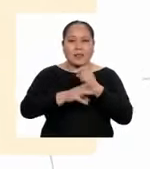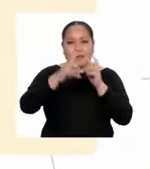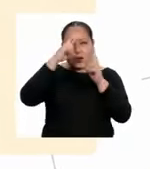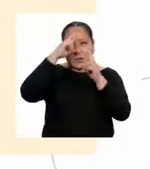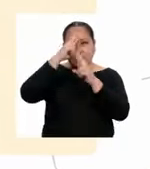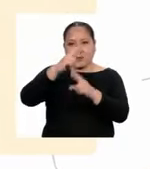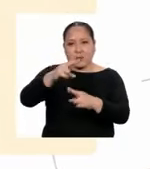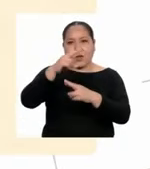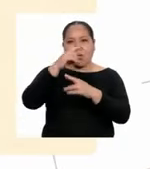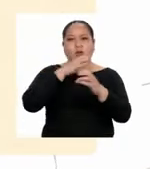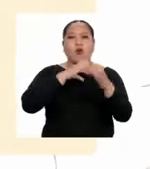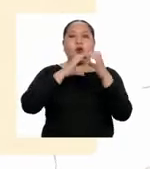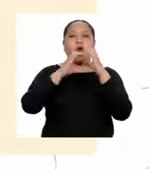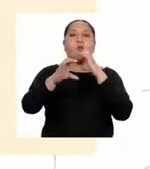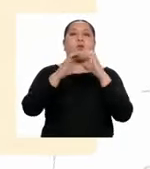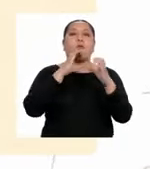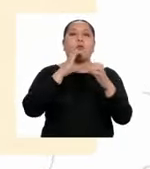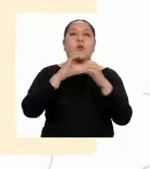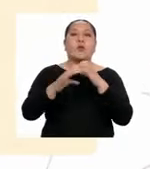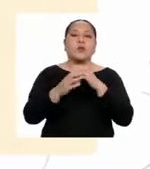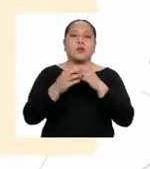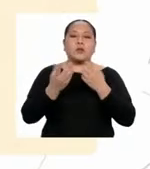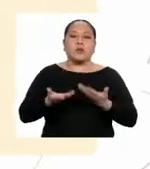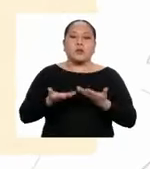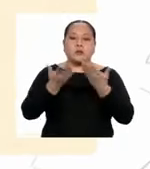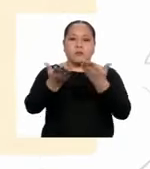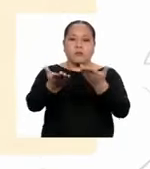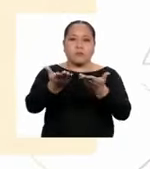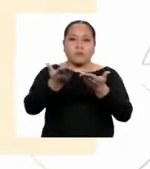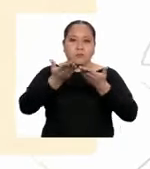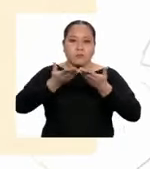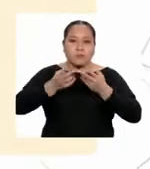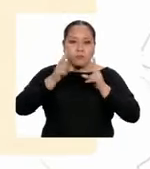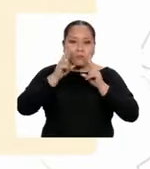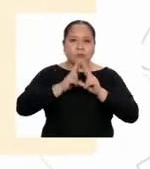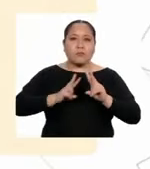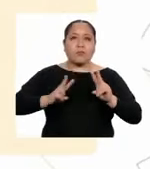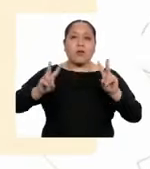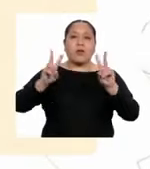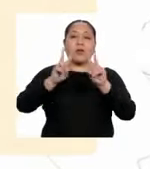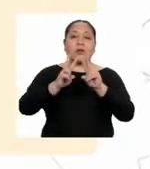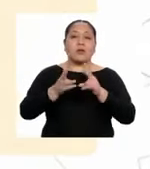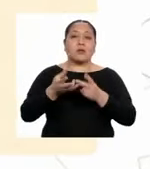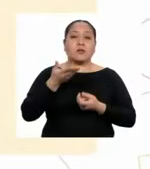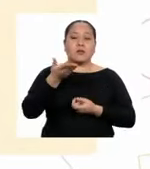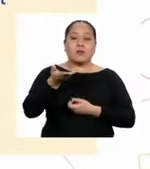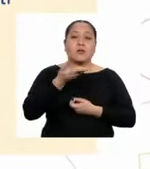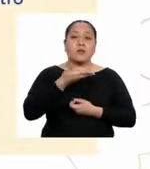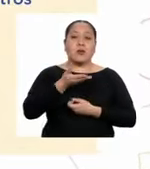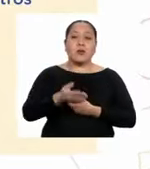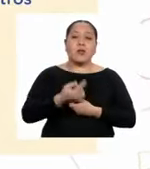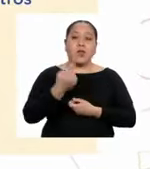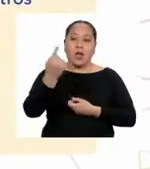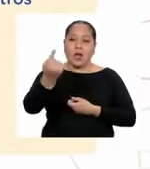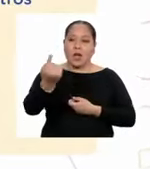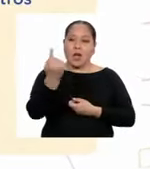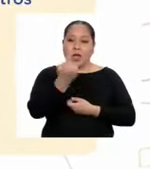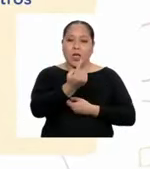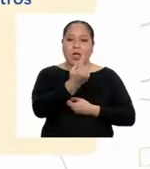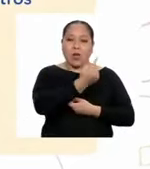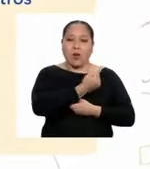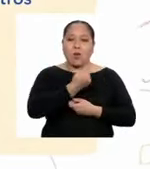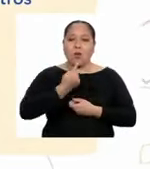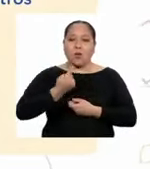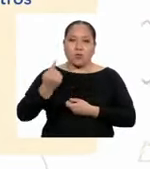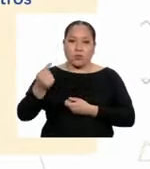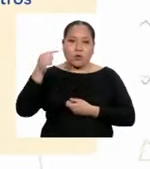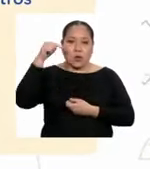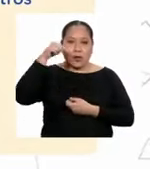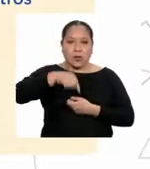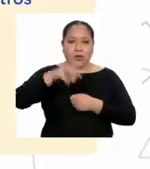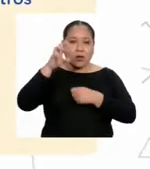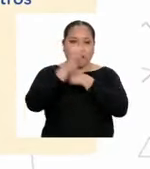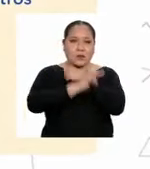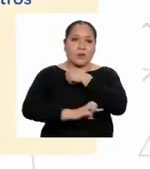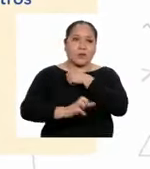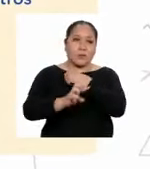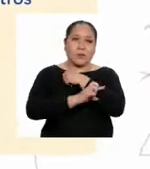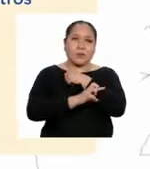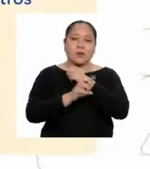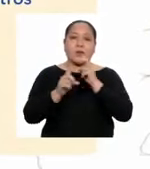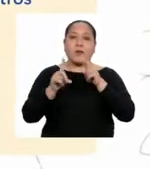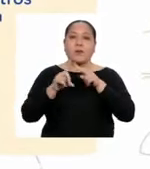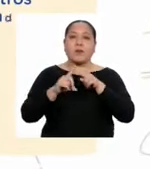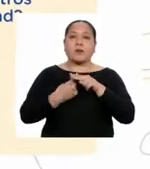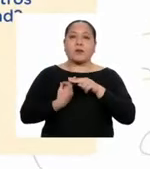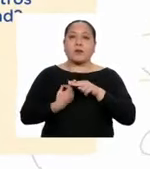diálogo y la valoración mutua entre cada una de nosotras y nosotros en este país a